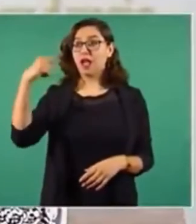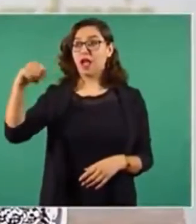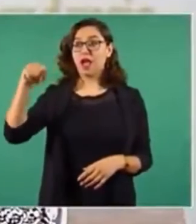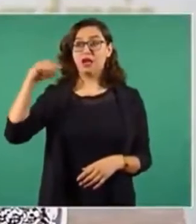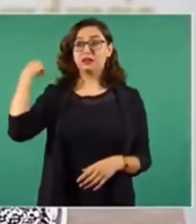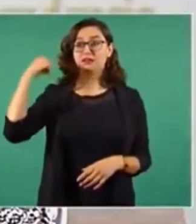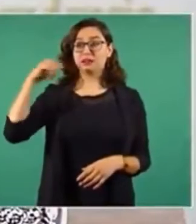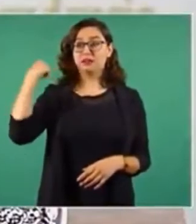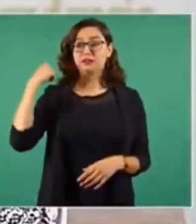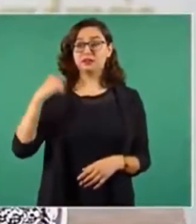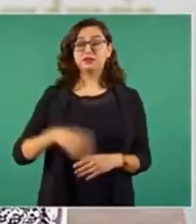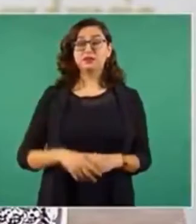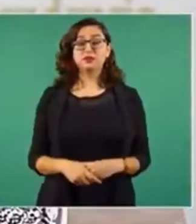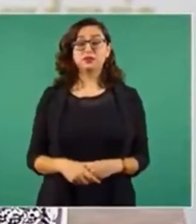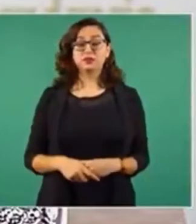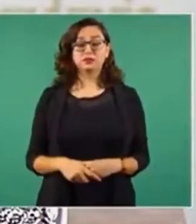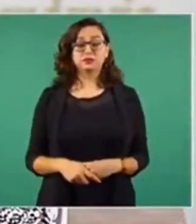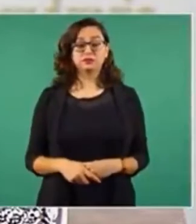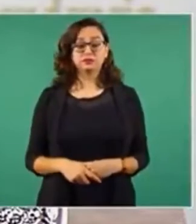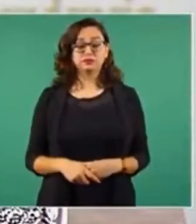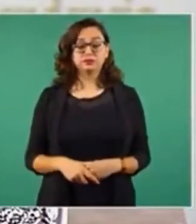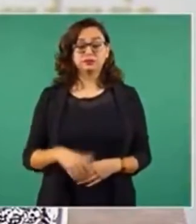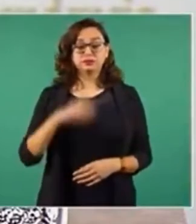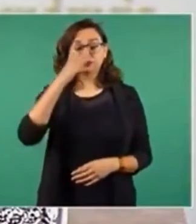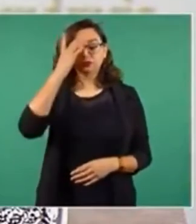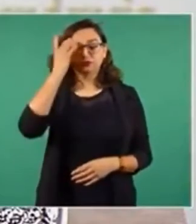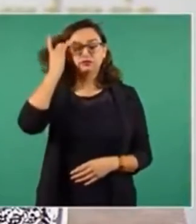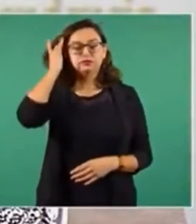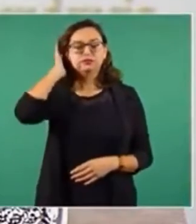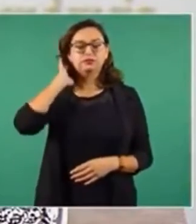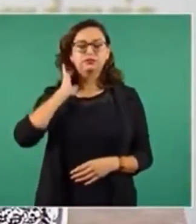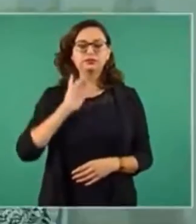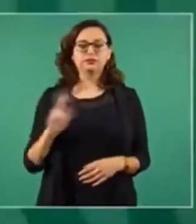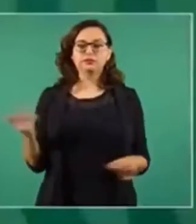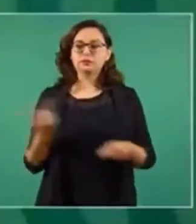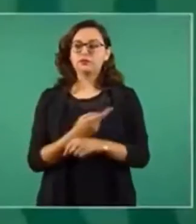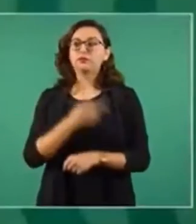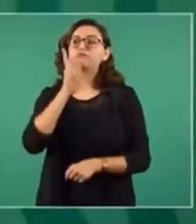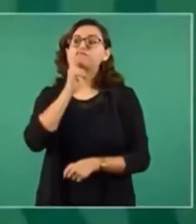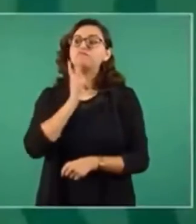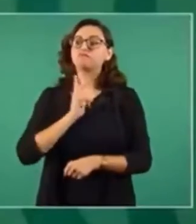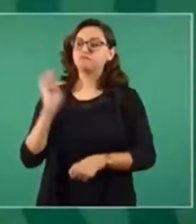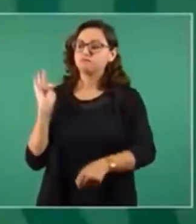cuando la lucha por la defensa del petróleo